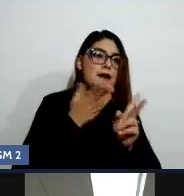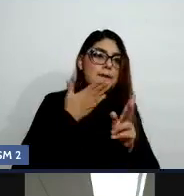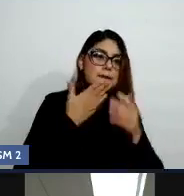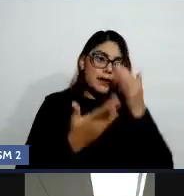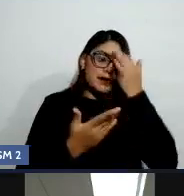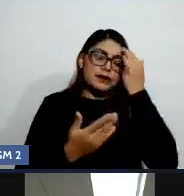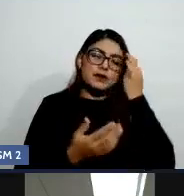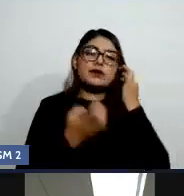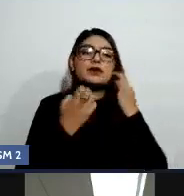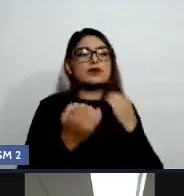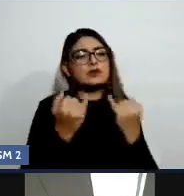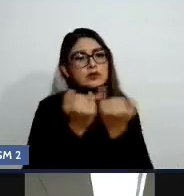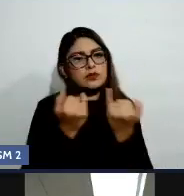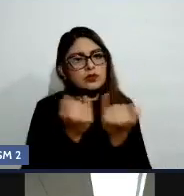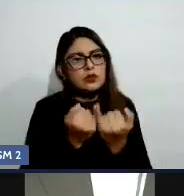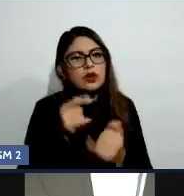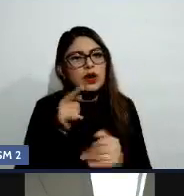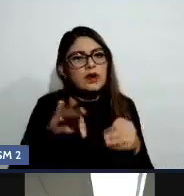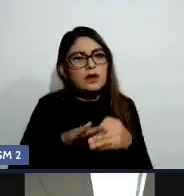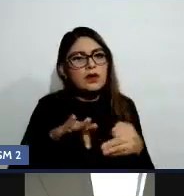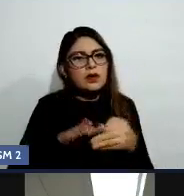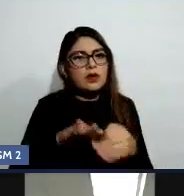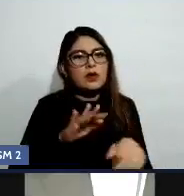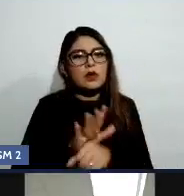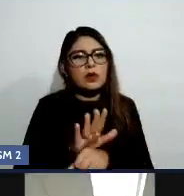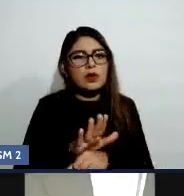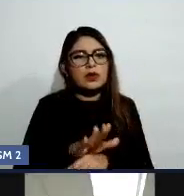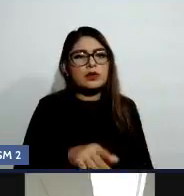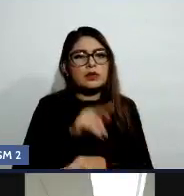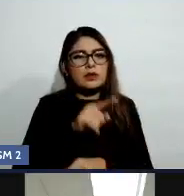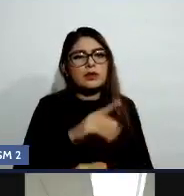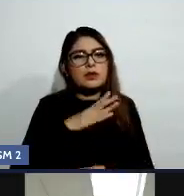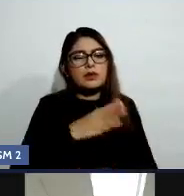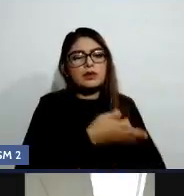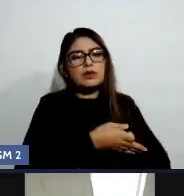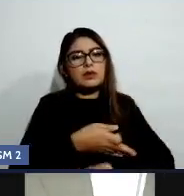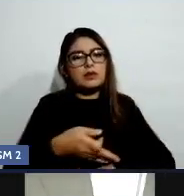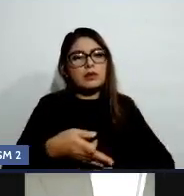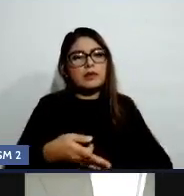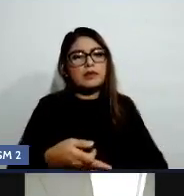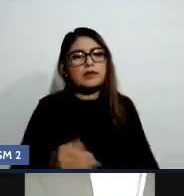con las familias, con los papás.